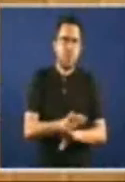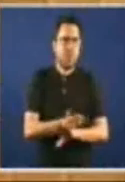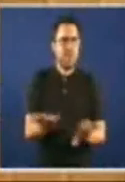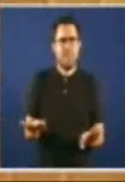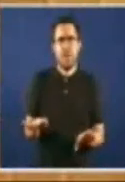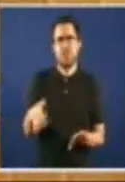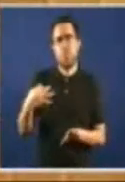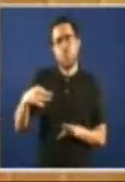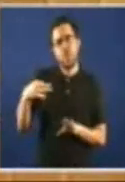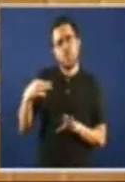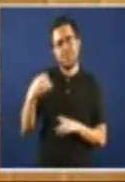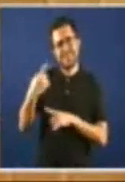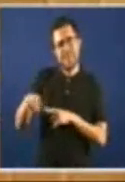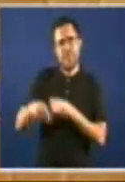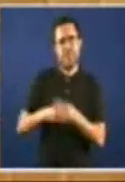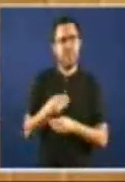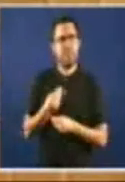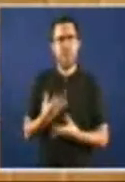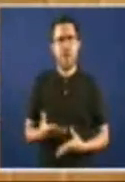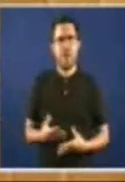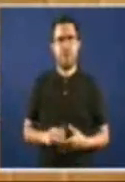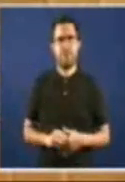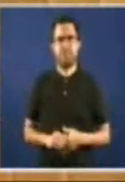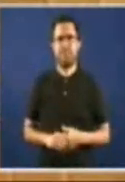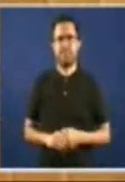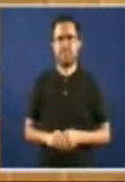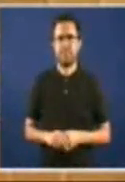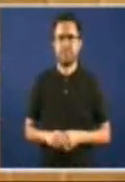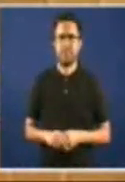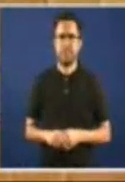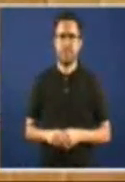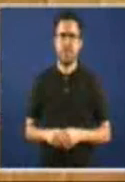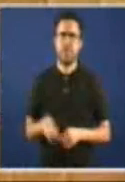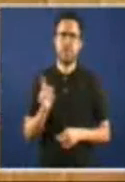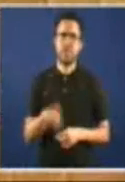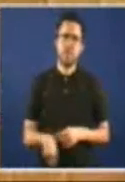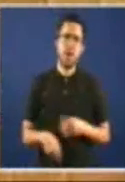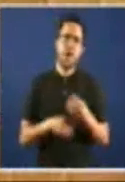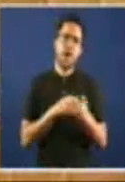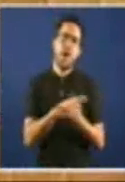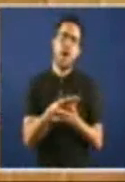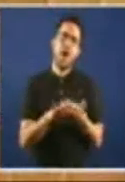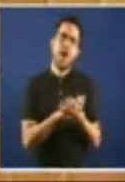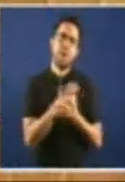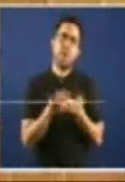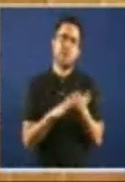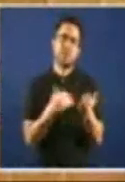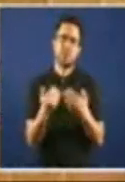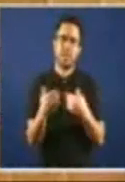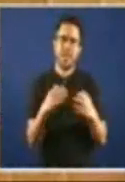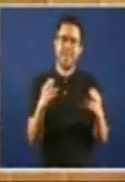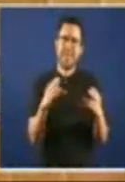Falamos tamén Da Anulación Total E absoluta De toda